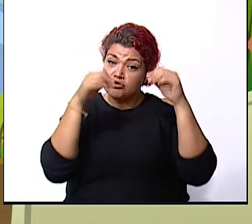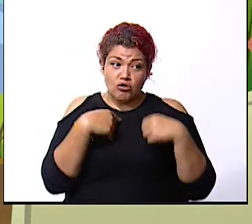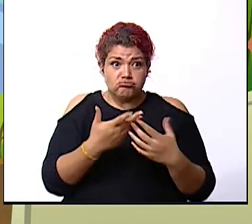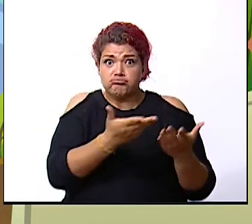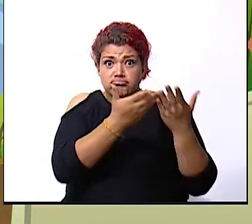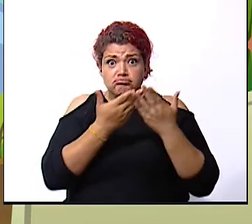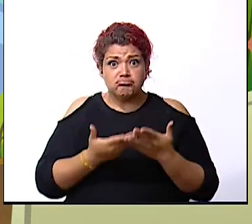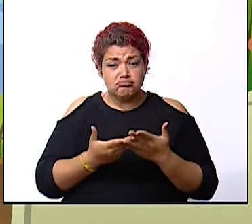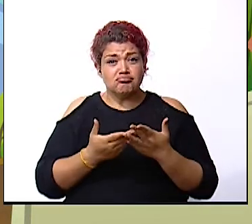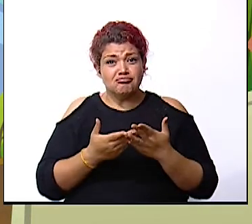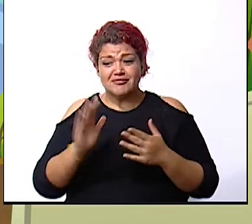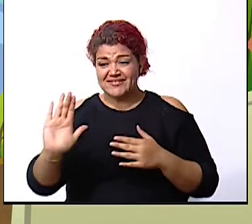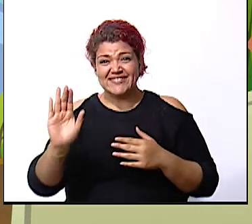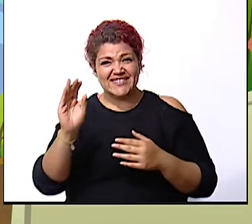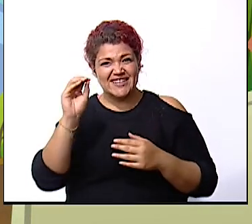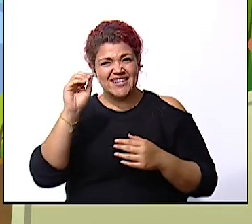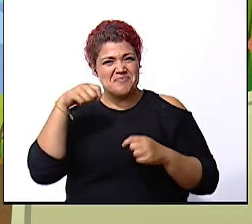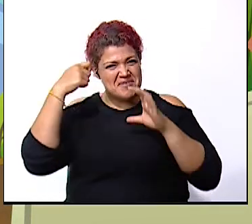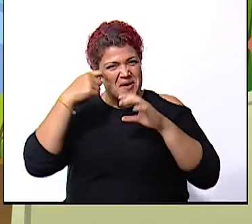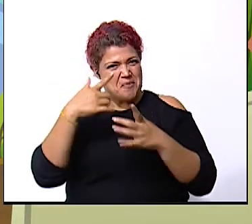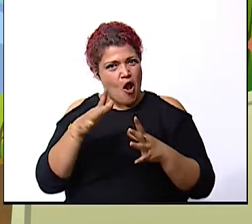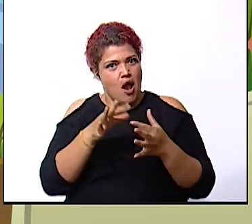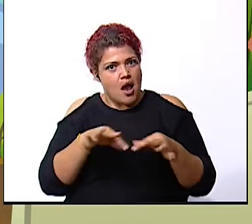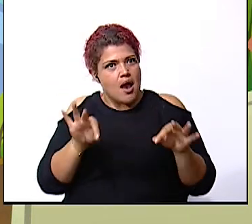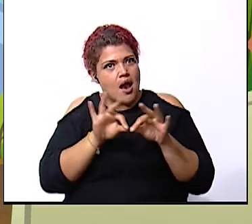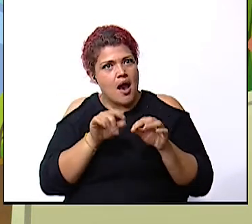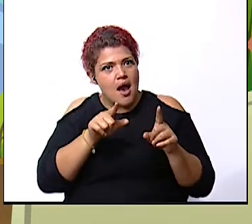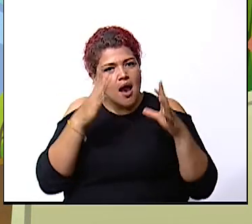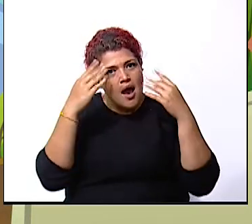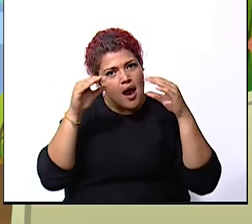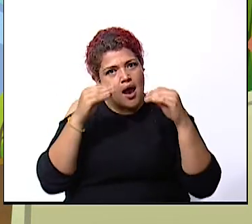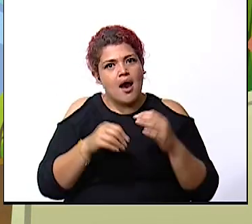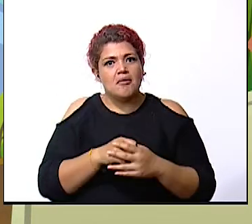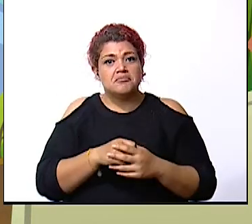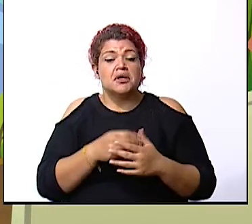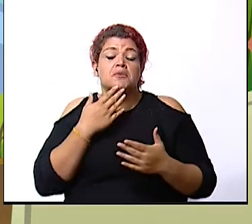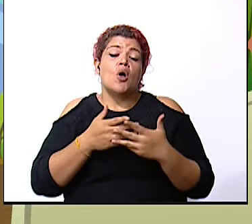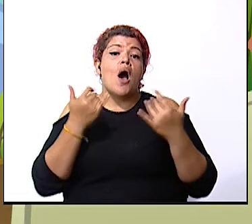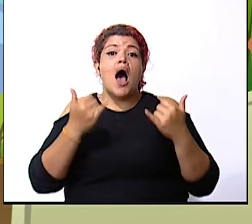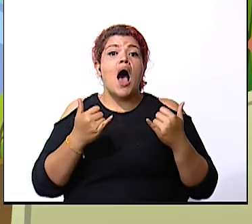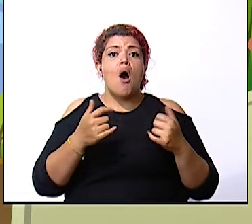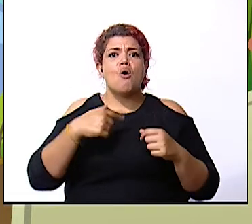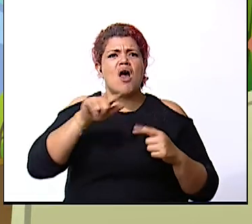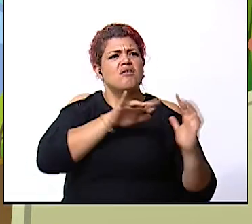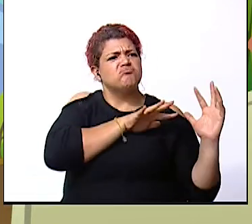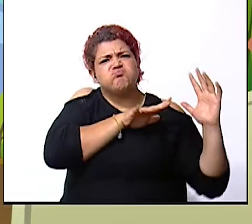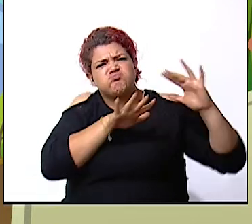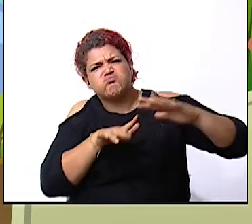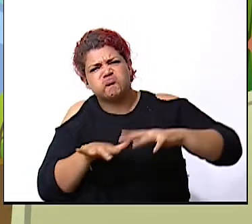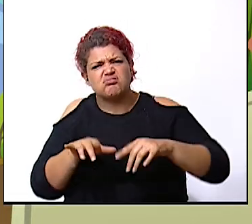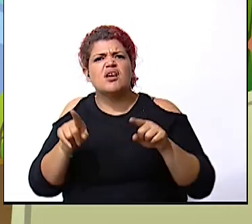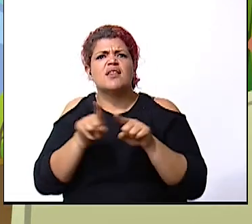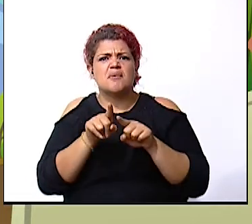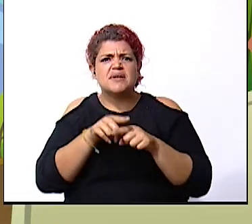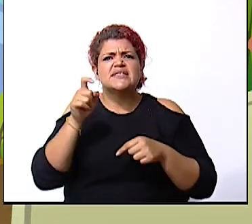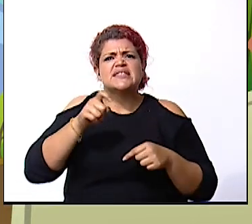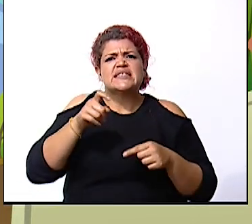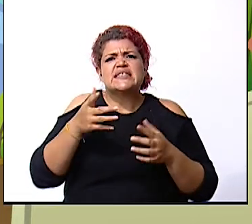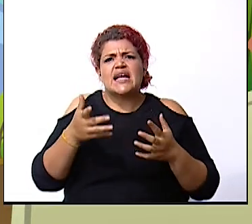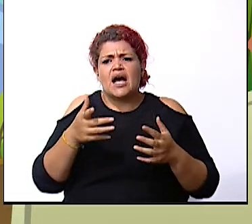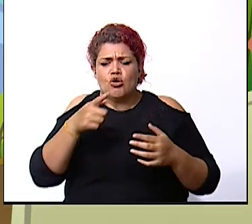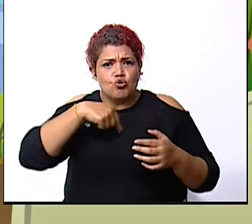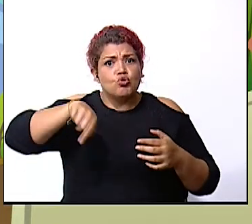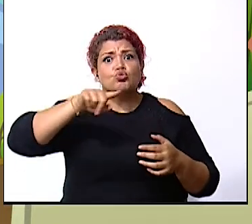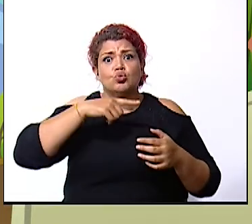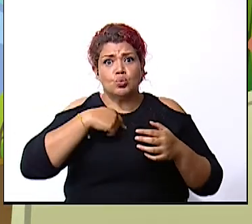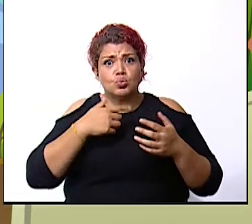dio la niña con respecto a los deslizamientos bueno ahora esto de los deslizamientos también requiere de parte de